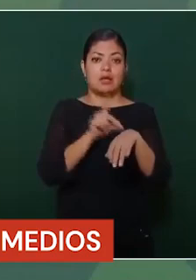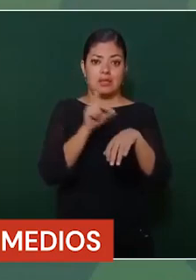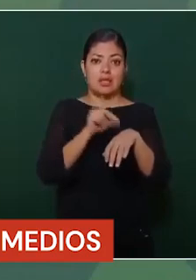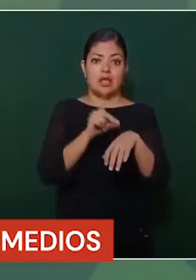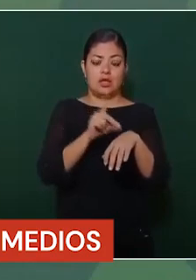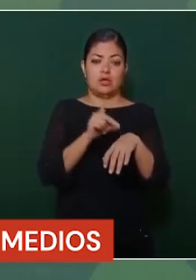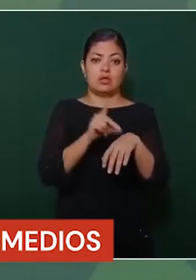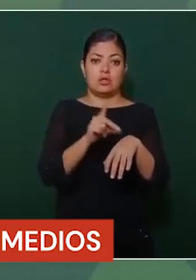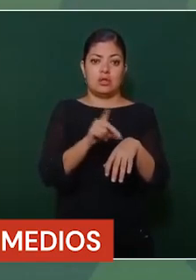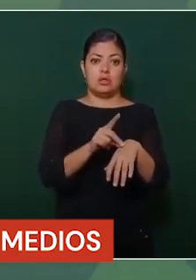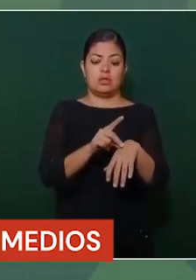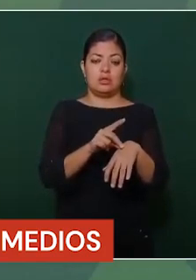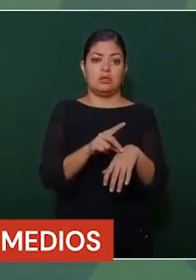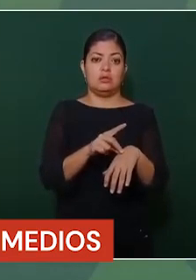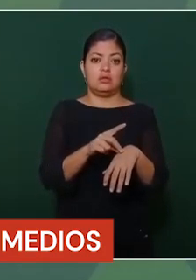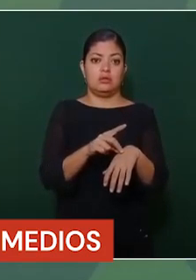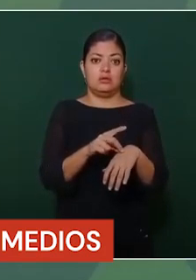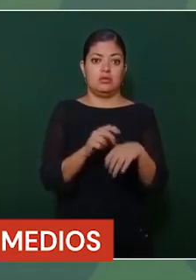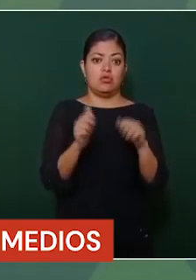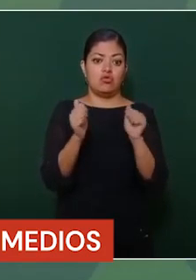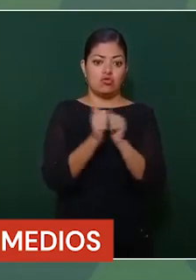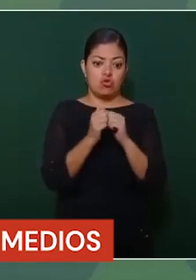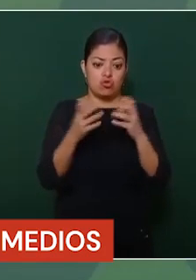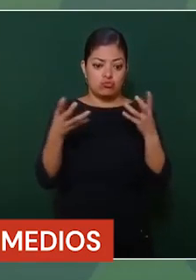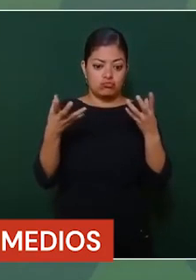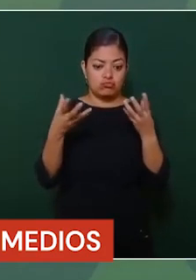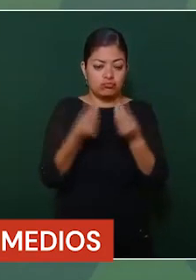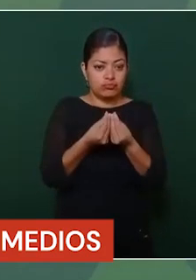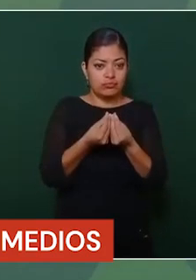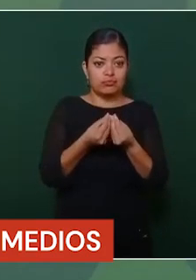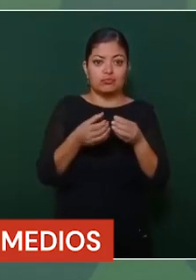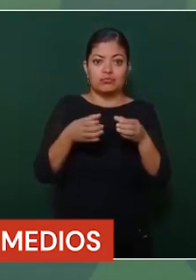de manera conjunta, organizada